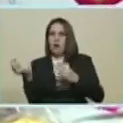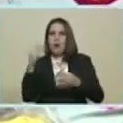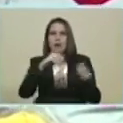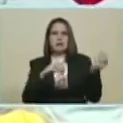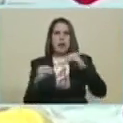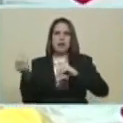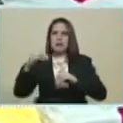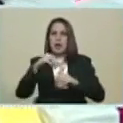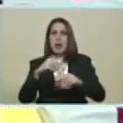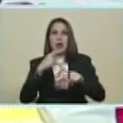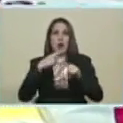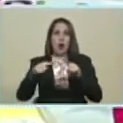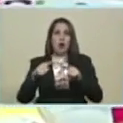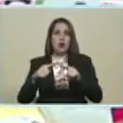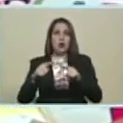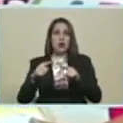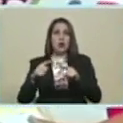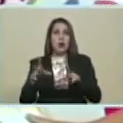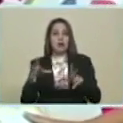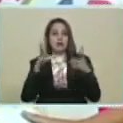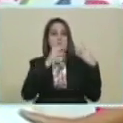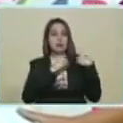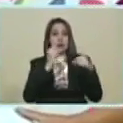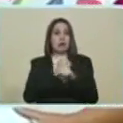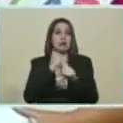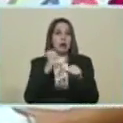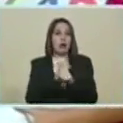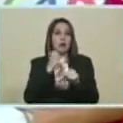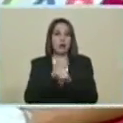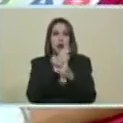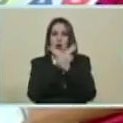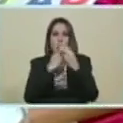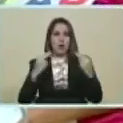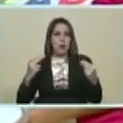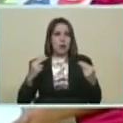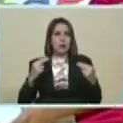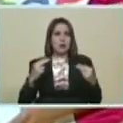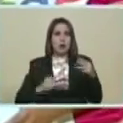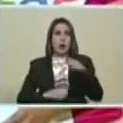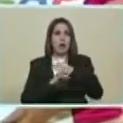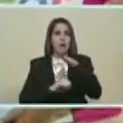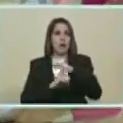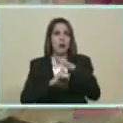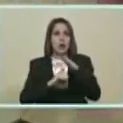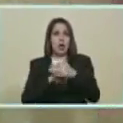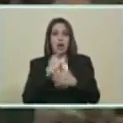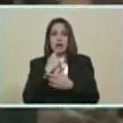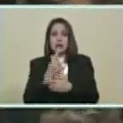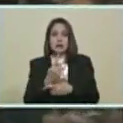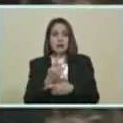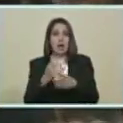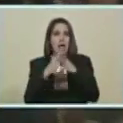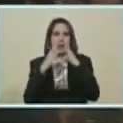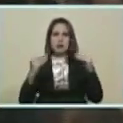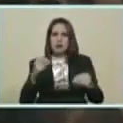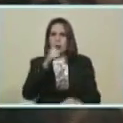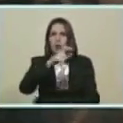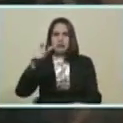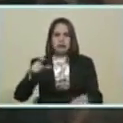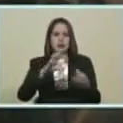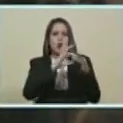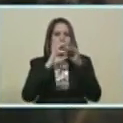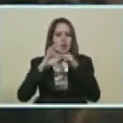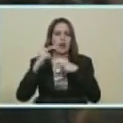seguir Perdón Asumiendo el trabajo Y el compromiso Apoyando Como ya mencioné Apoyo A todas esas unidades